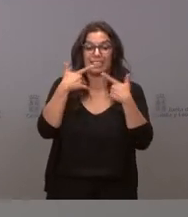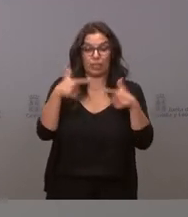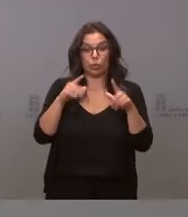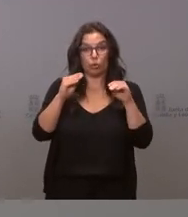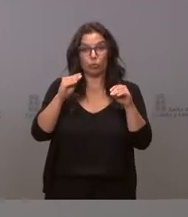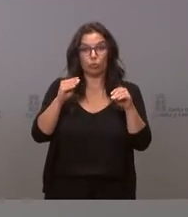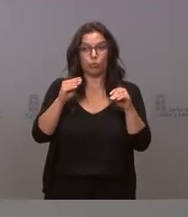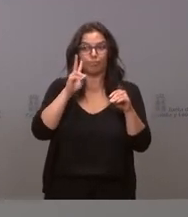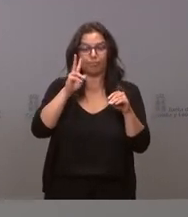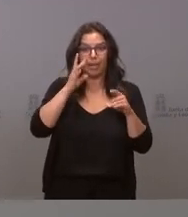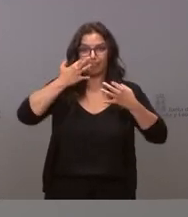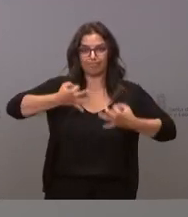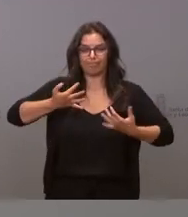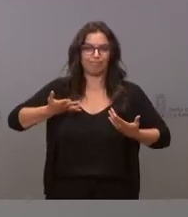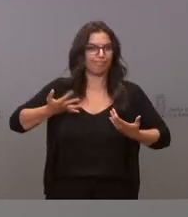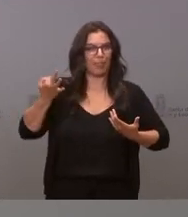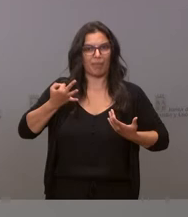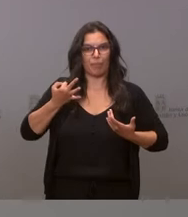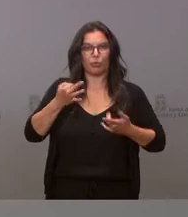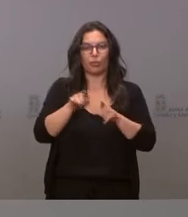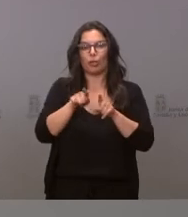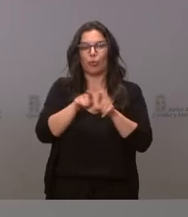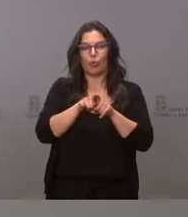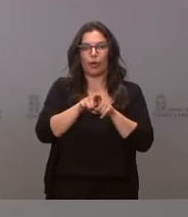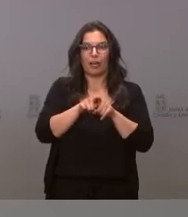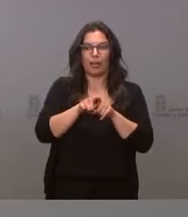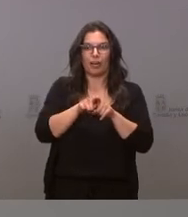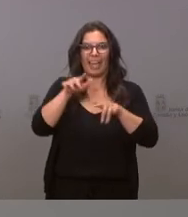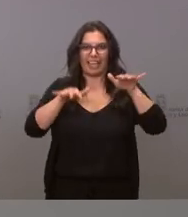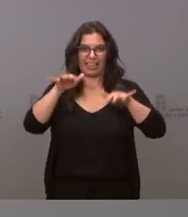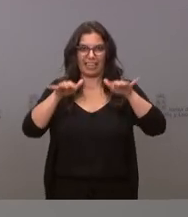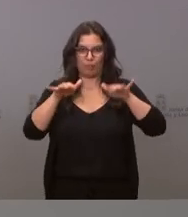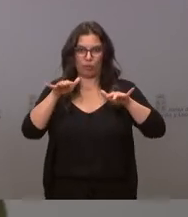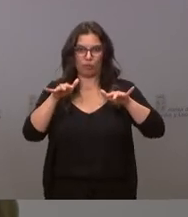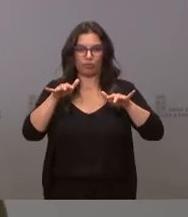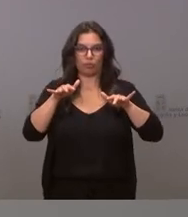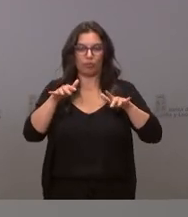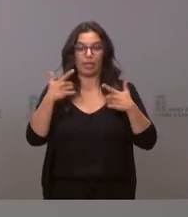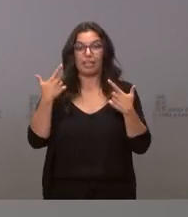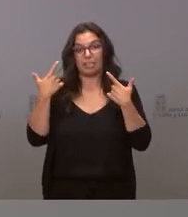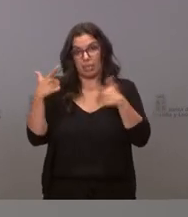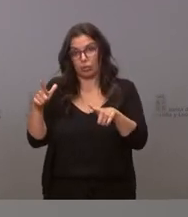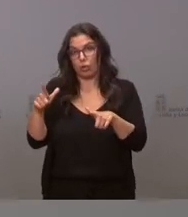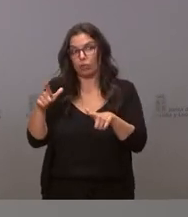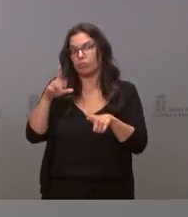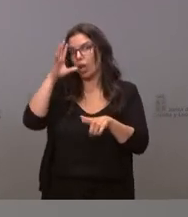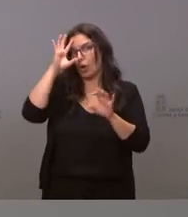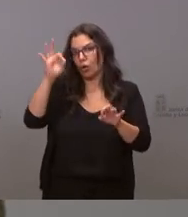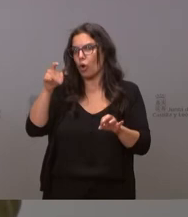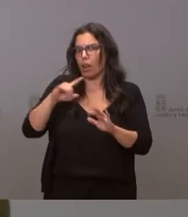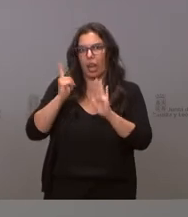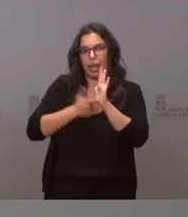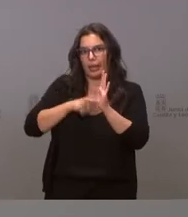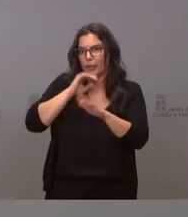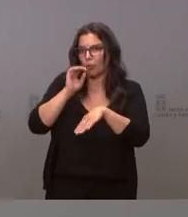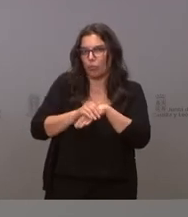nos obliga a que seamos capaces de mantener un necesario equilibrio entre un sector que evidentemente es completamente legal y que